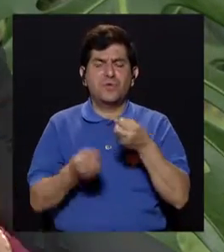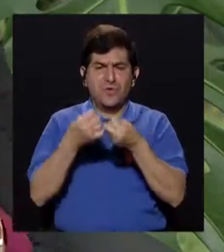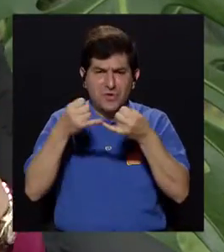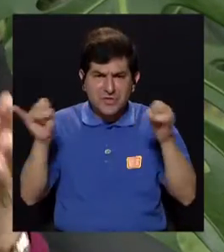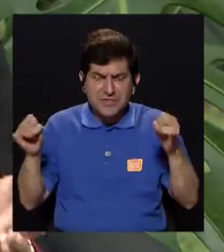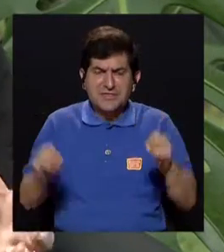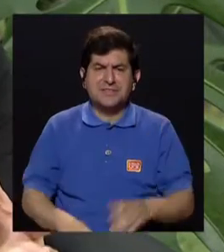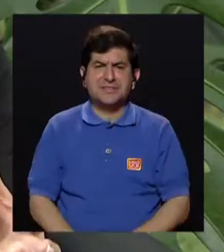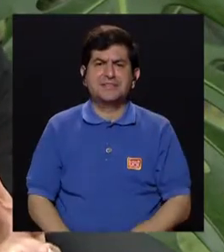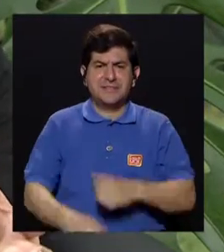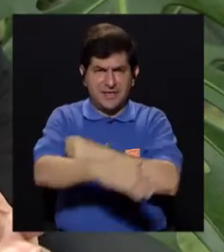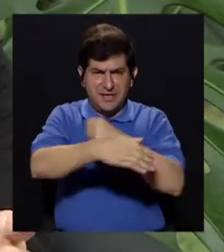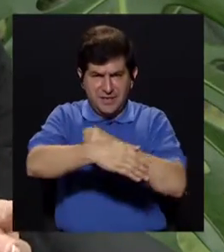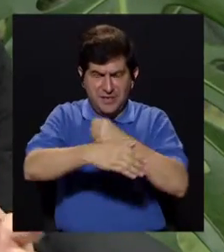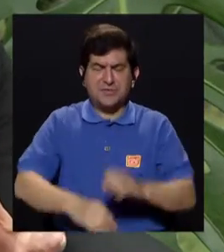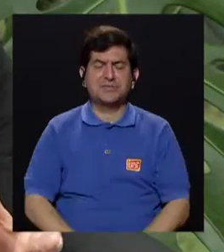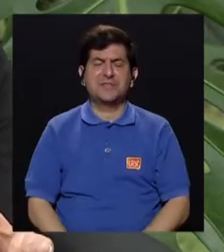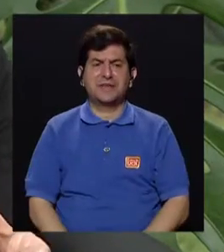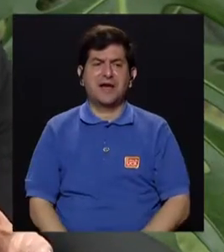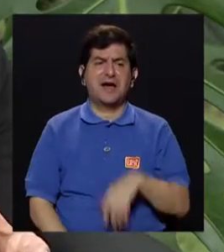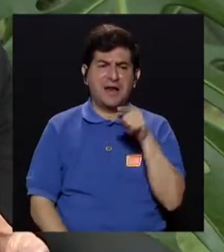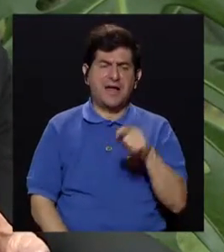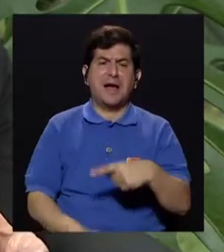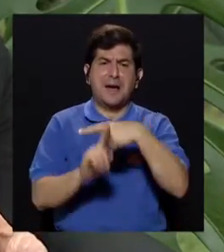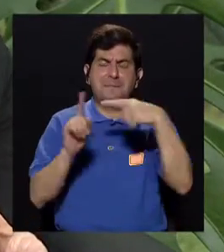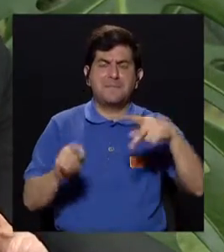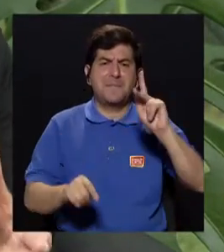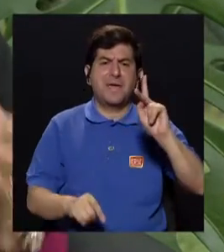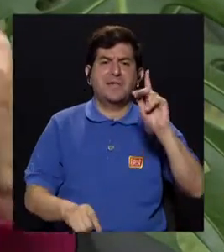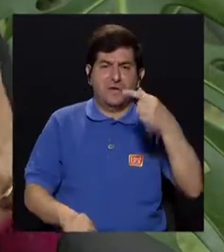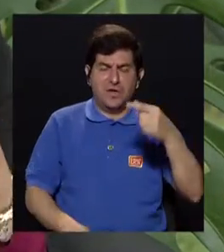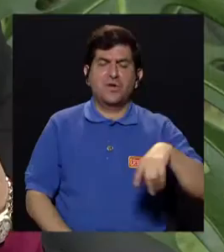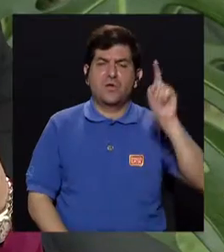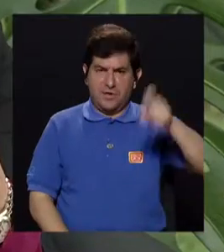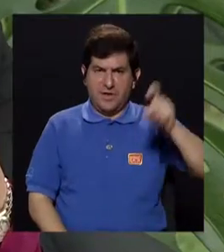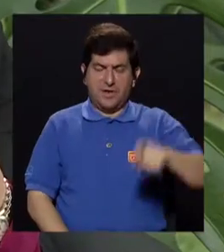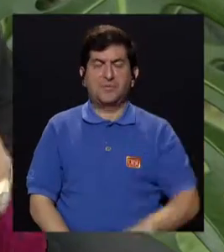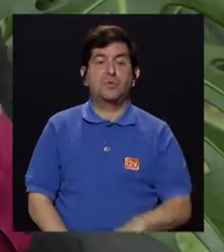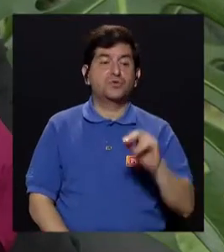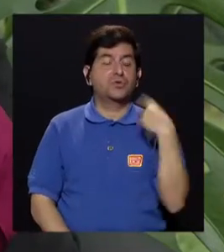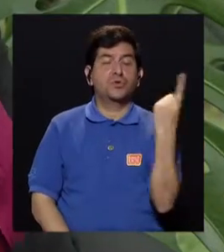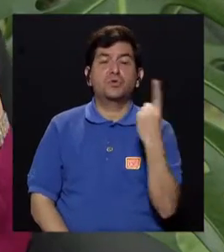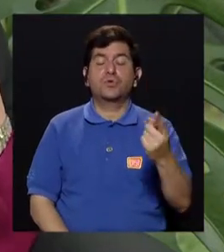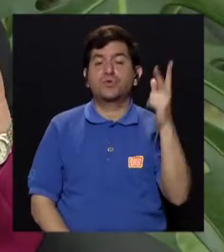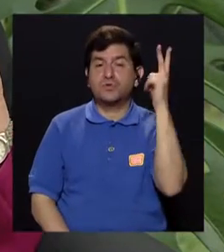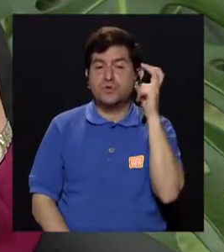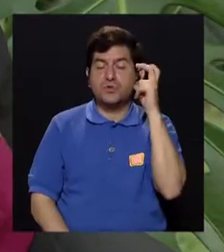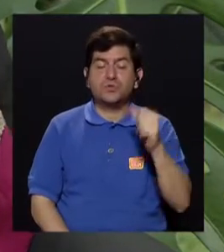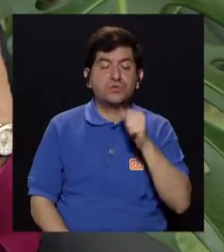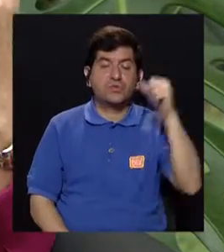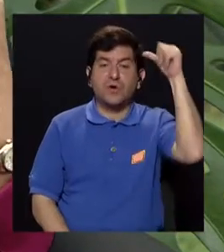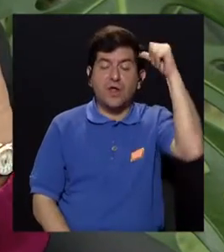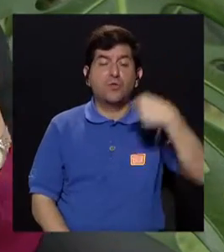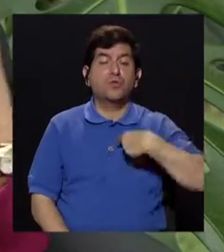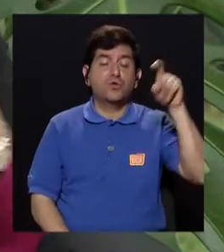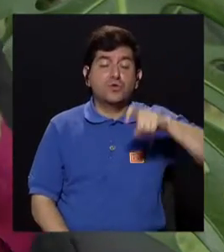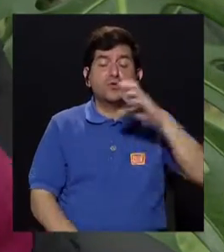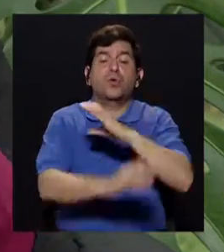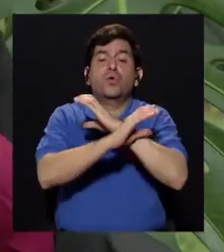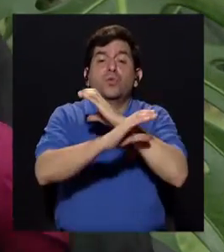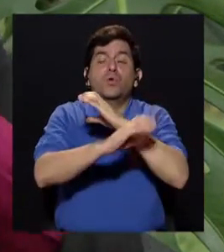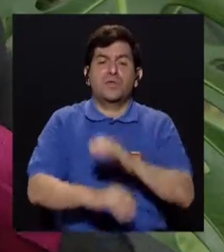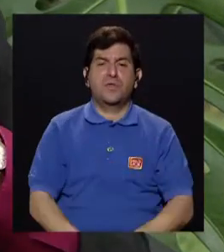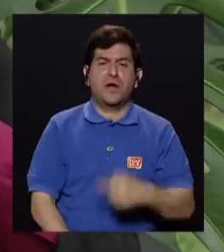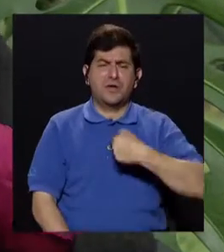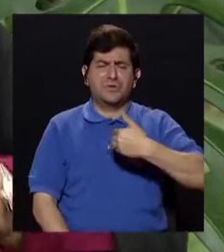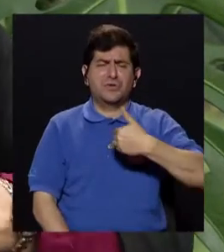día, distribuidos cinco veces al día. Eso lo tenemos que hacer. Y no solamente el que escuchó, el adulto que dice, yo me